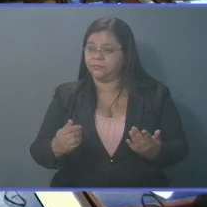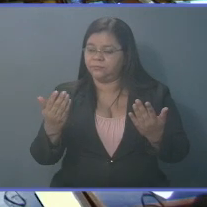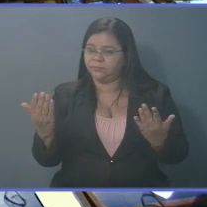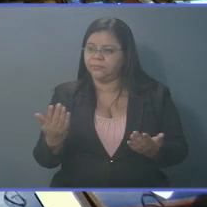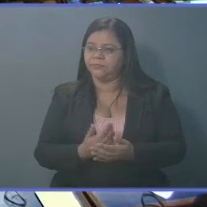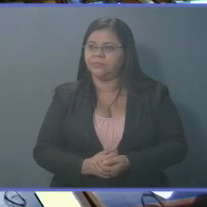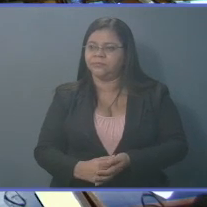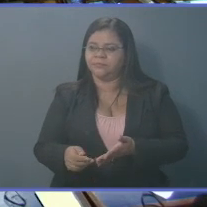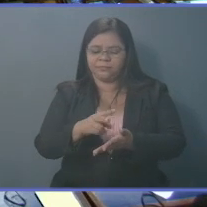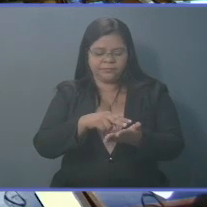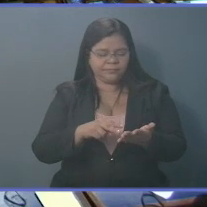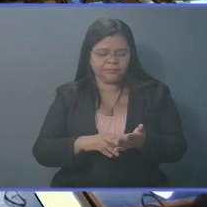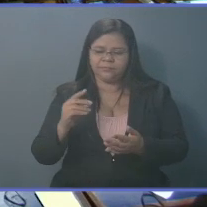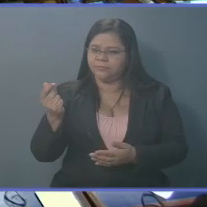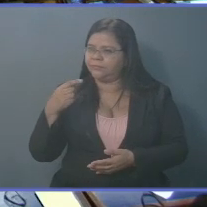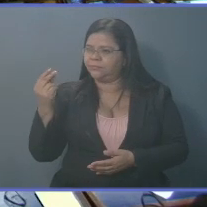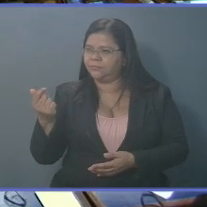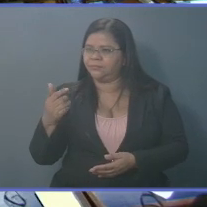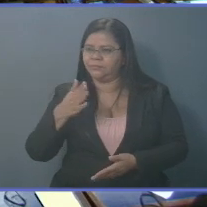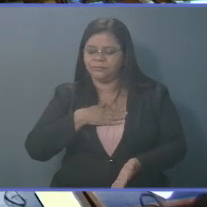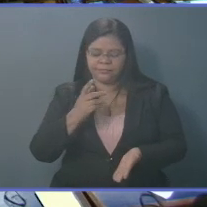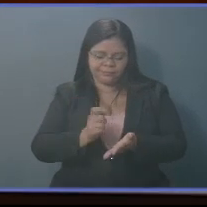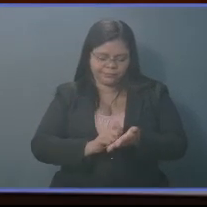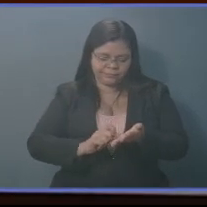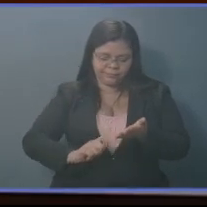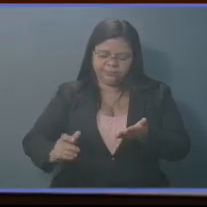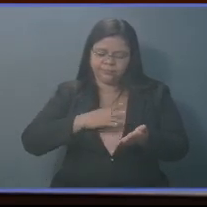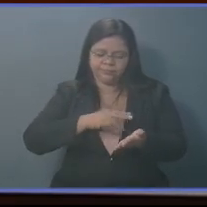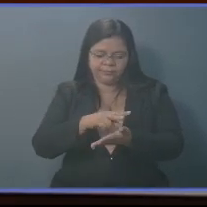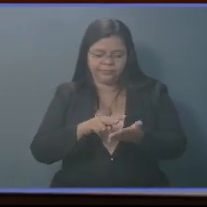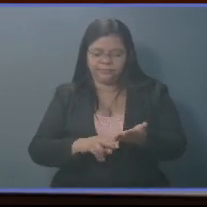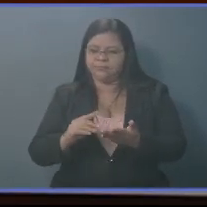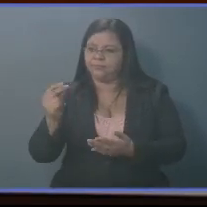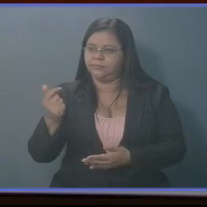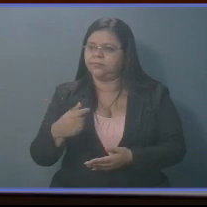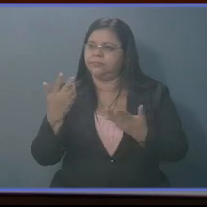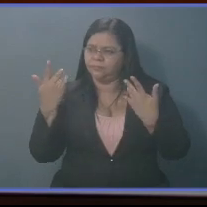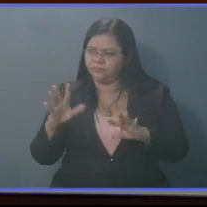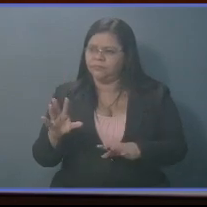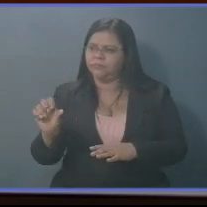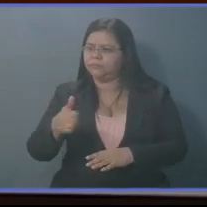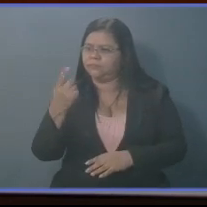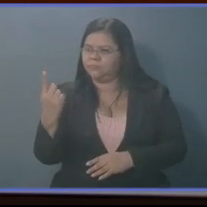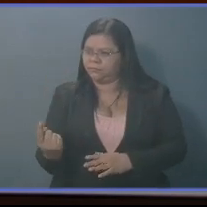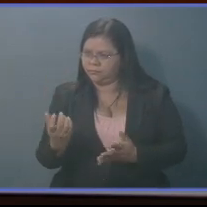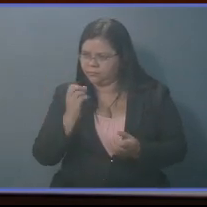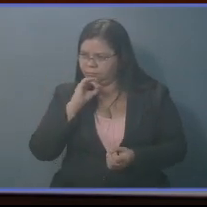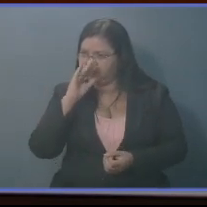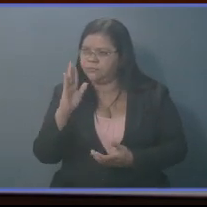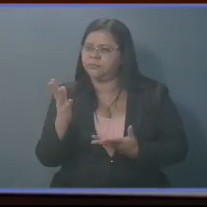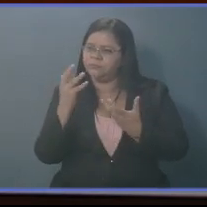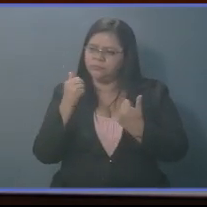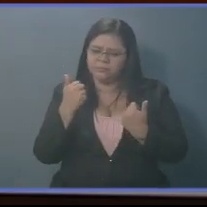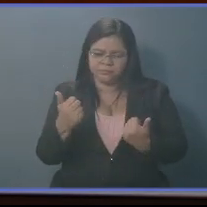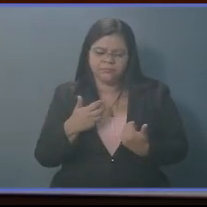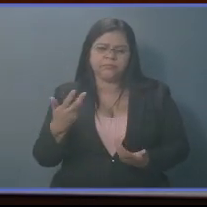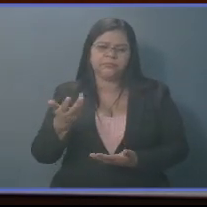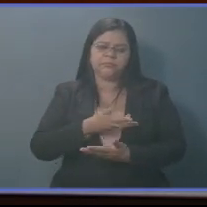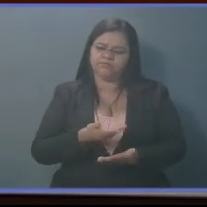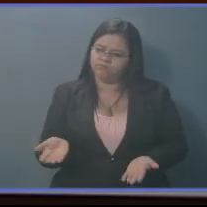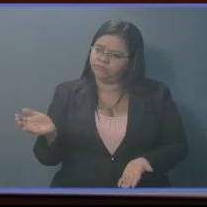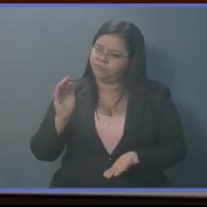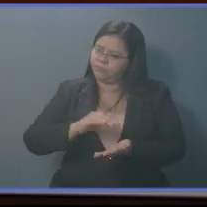Voy a leer así rápido lo que tenía anotado. Ya varios lo han dicho, pero es bueno repetirlo y repetirlo y